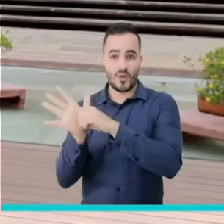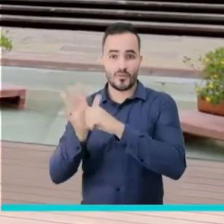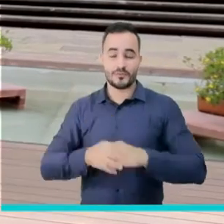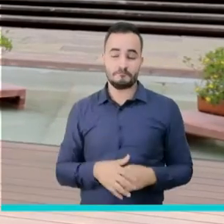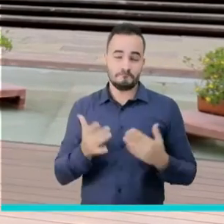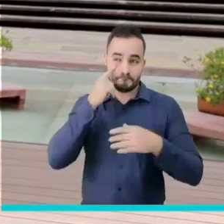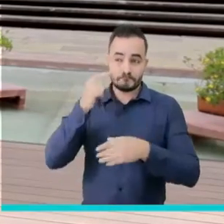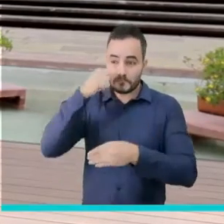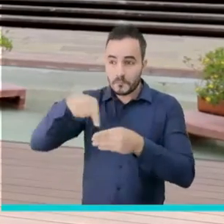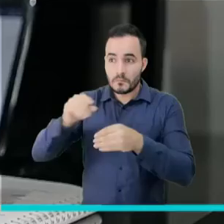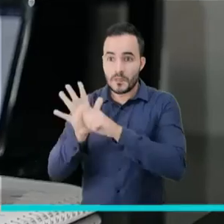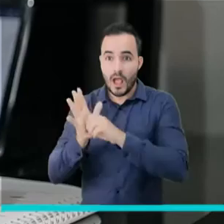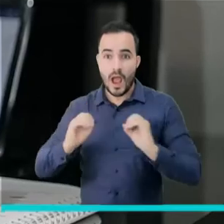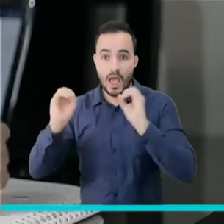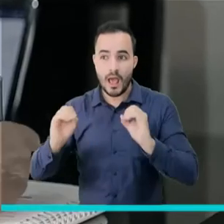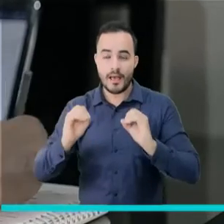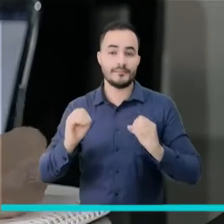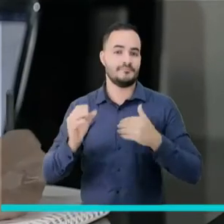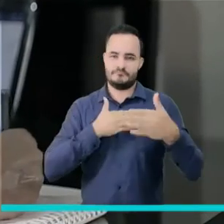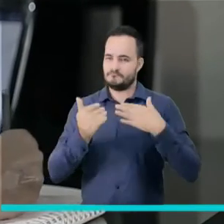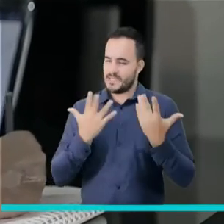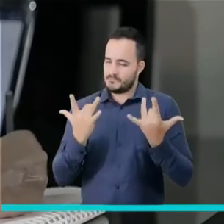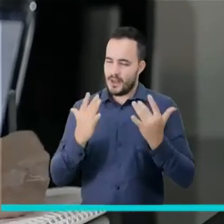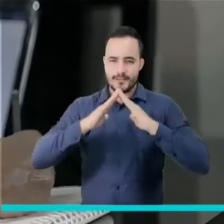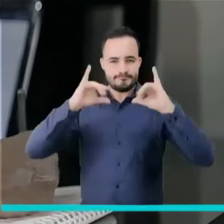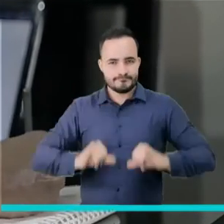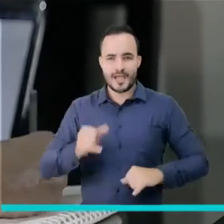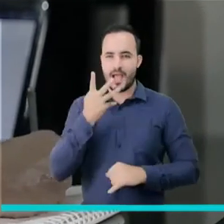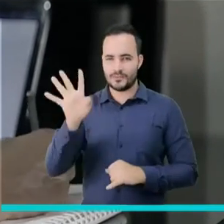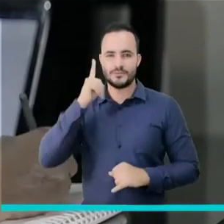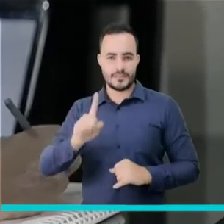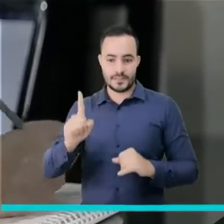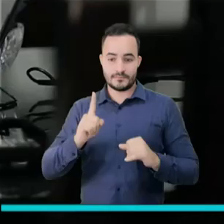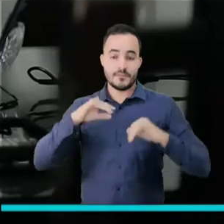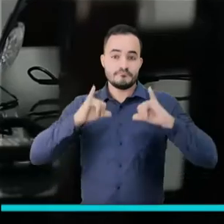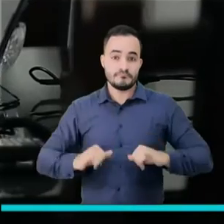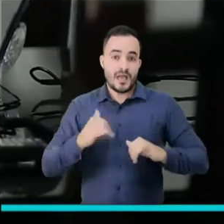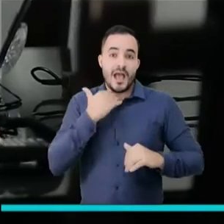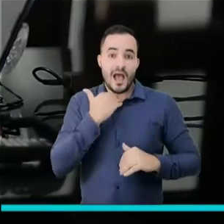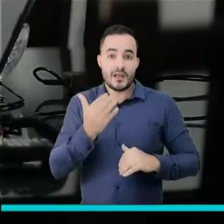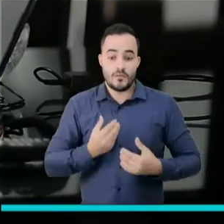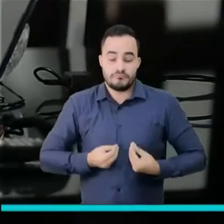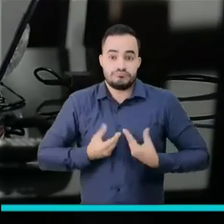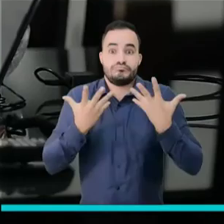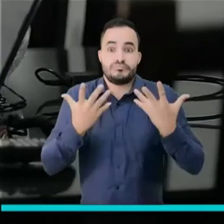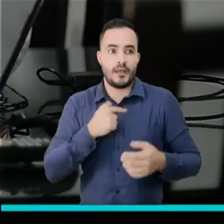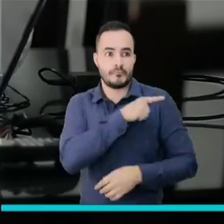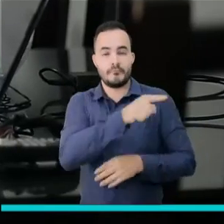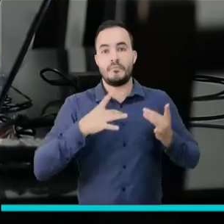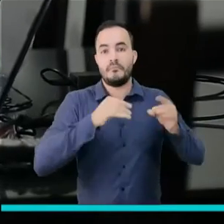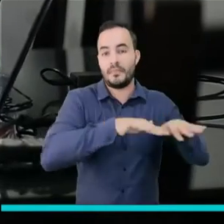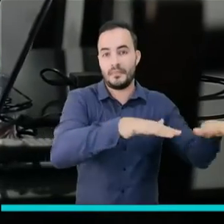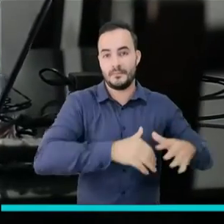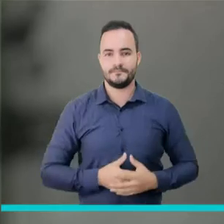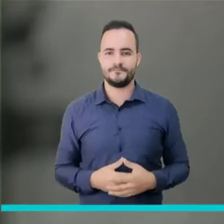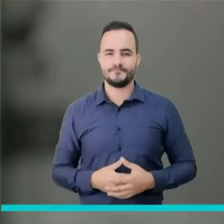coronavirus. Si esa prueba sale negativa, no importa, termino los 14 días de aislamiento, porque durante ese tiempo se puede